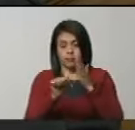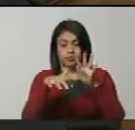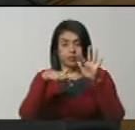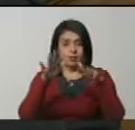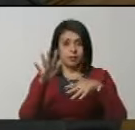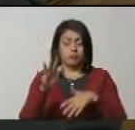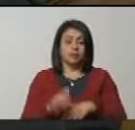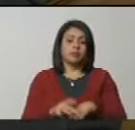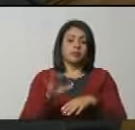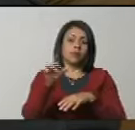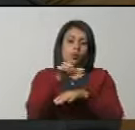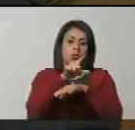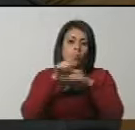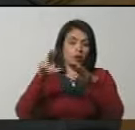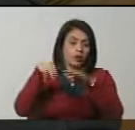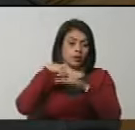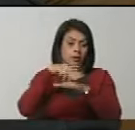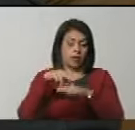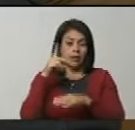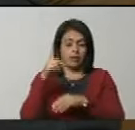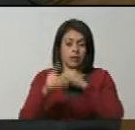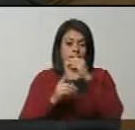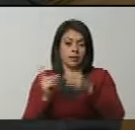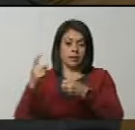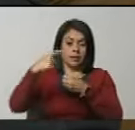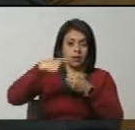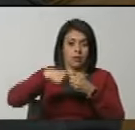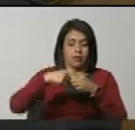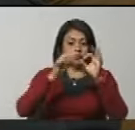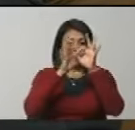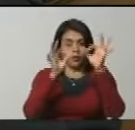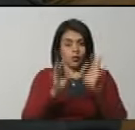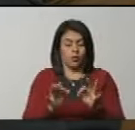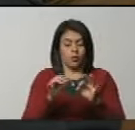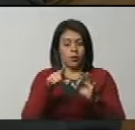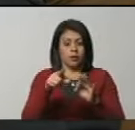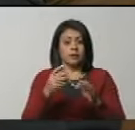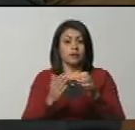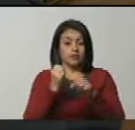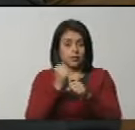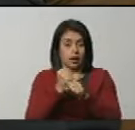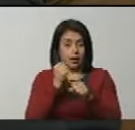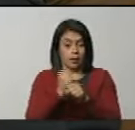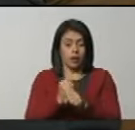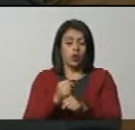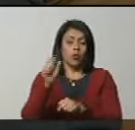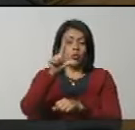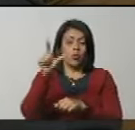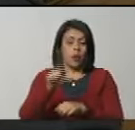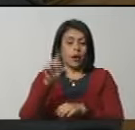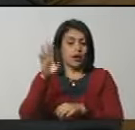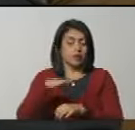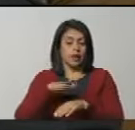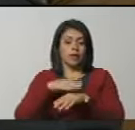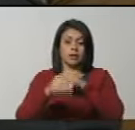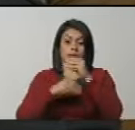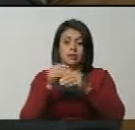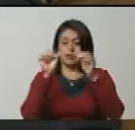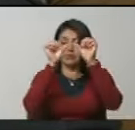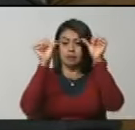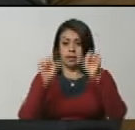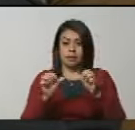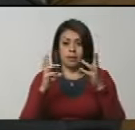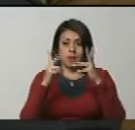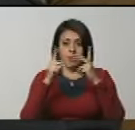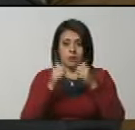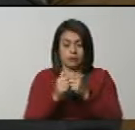15. El Ejecutivo Nacional deberá incorporar la estructura orgánica y funcional del Estado Guayana Esequiba en el sistema de